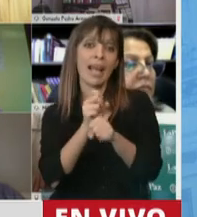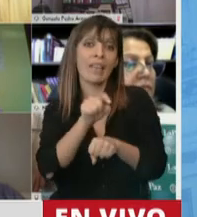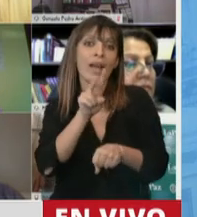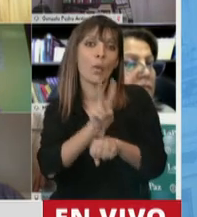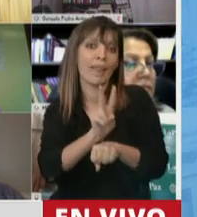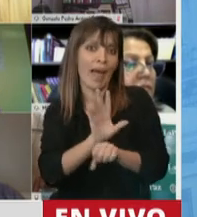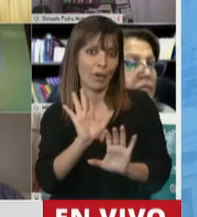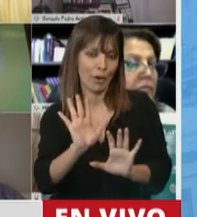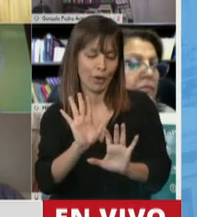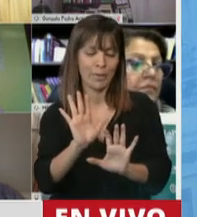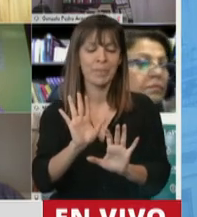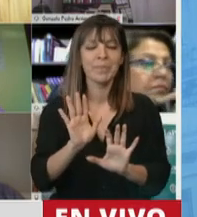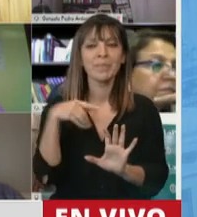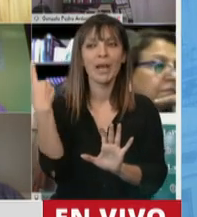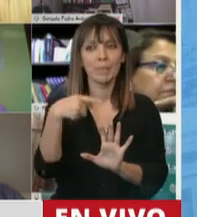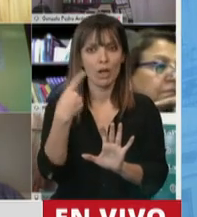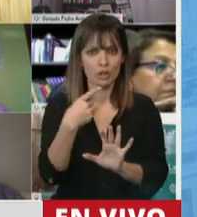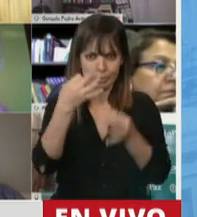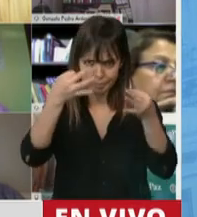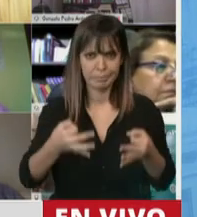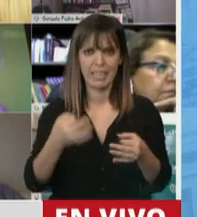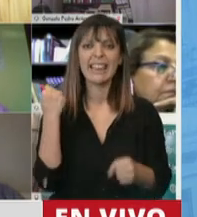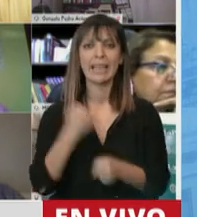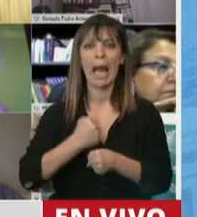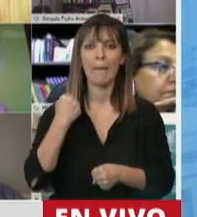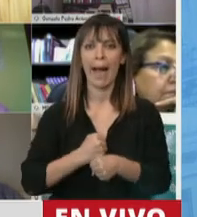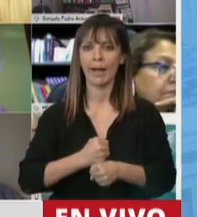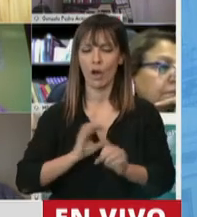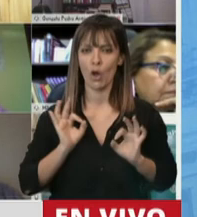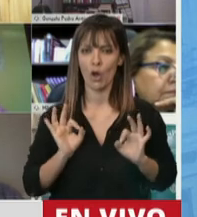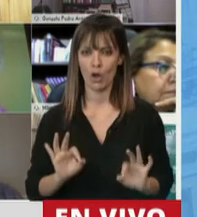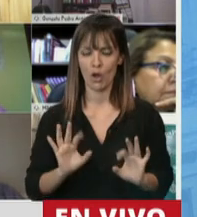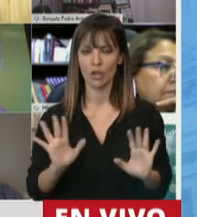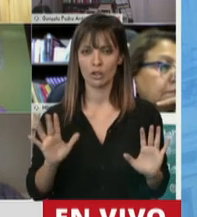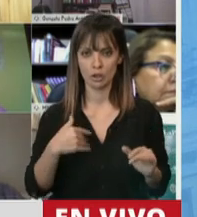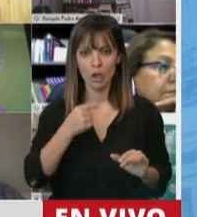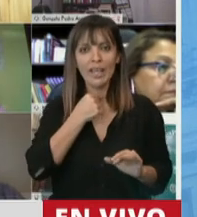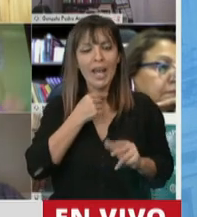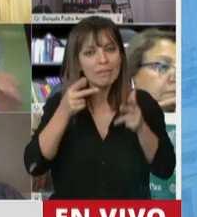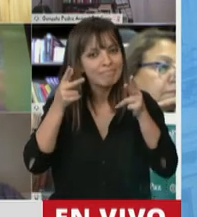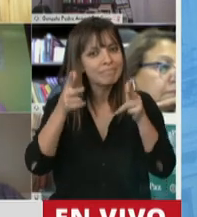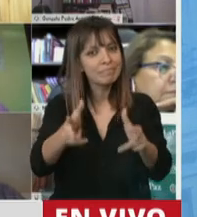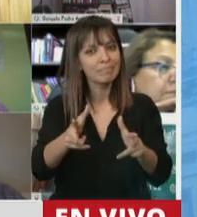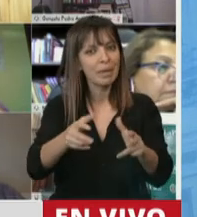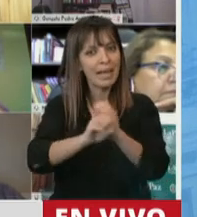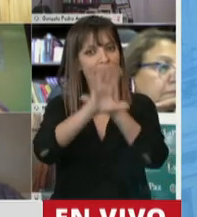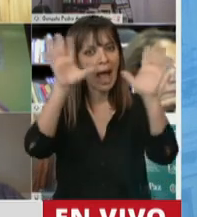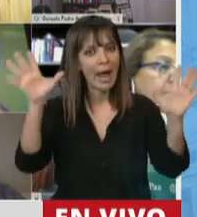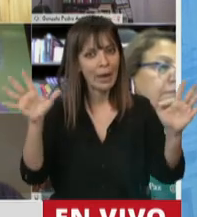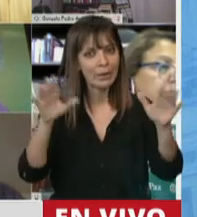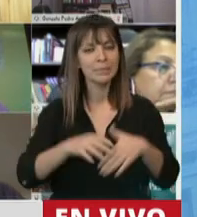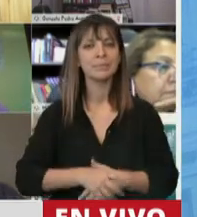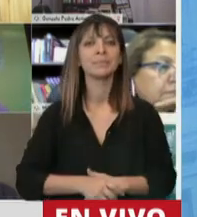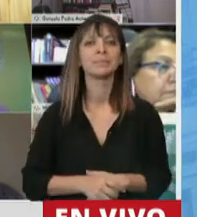planteamos como un trabajo. Y esto lo quiero remarcar porque me